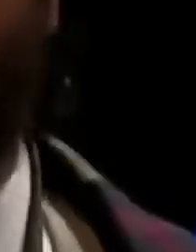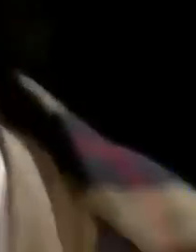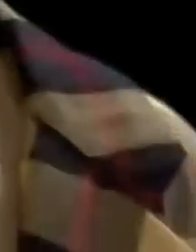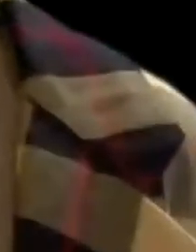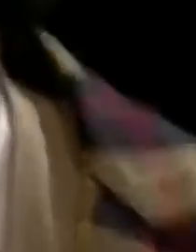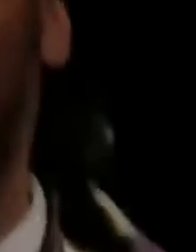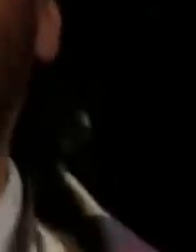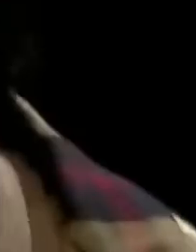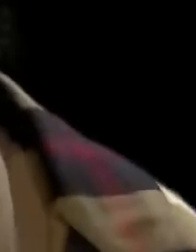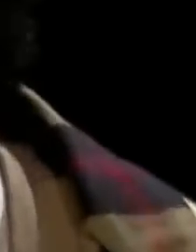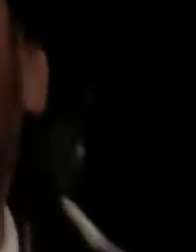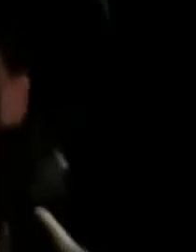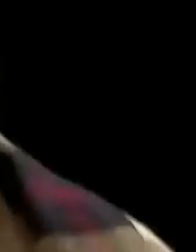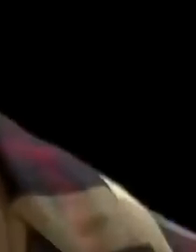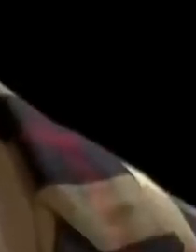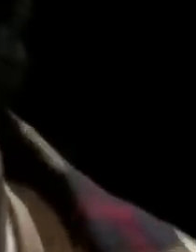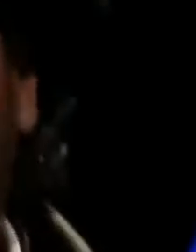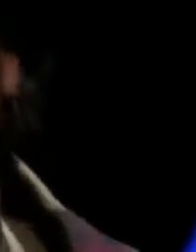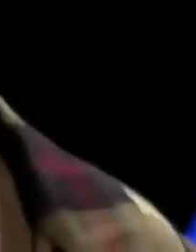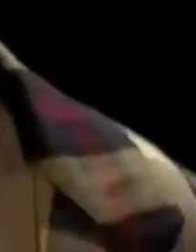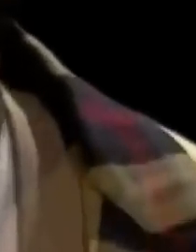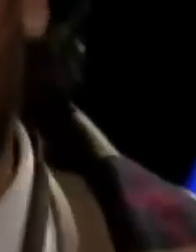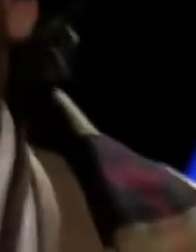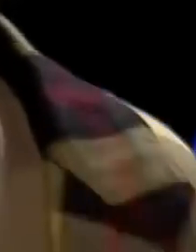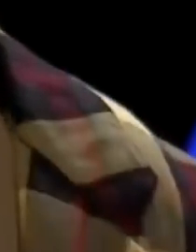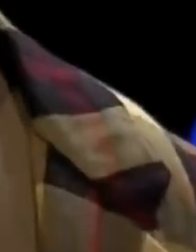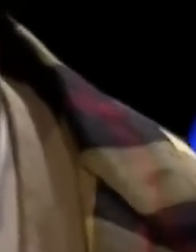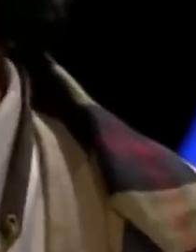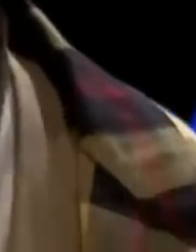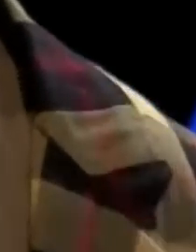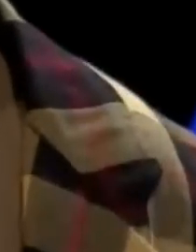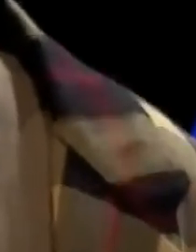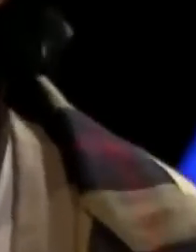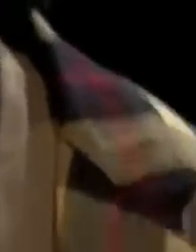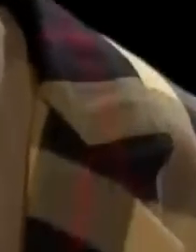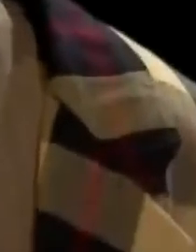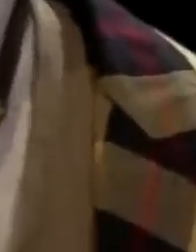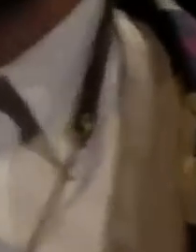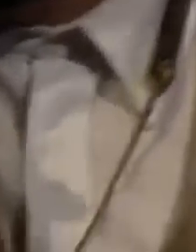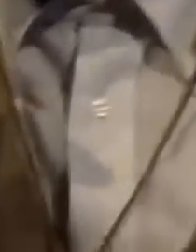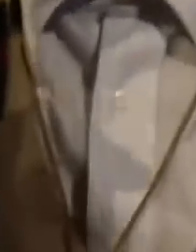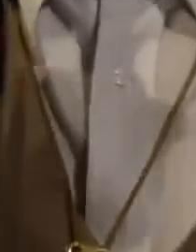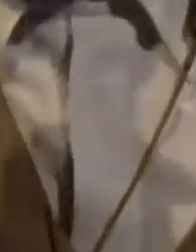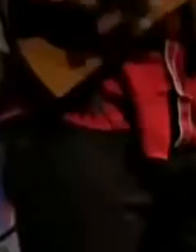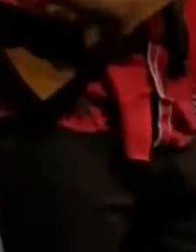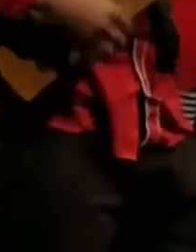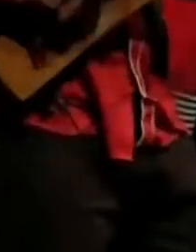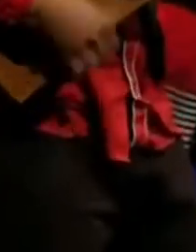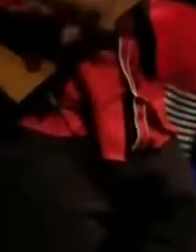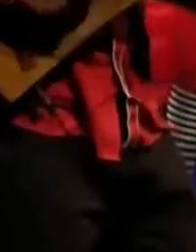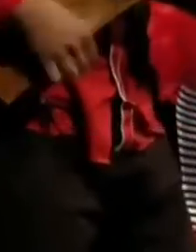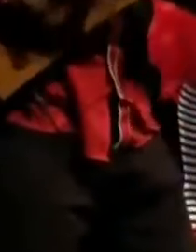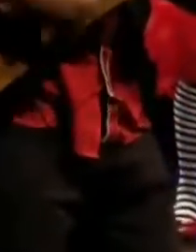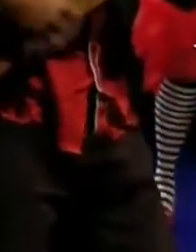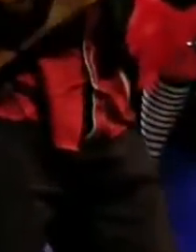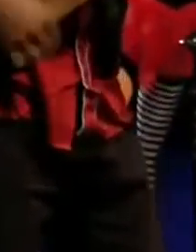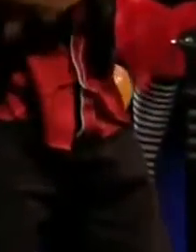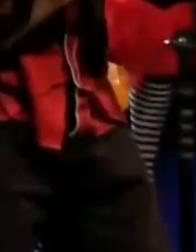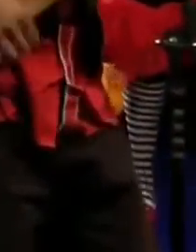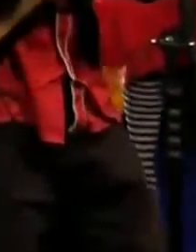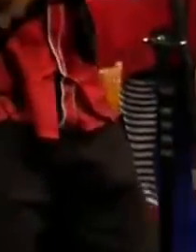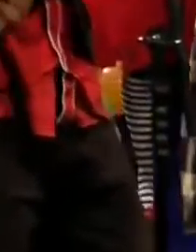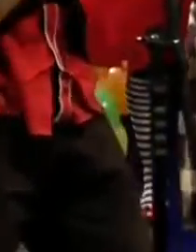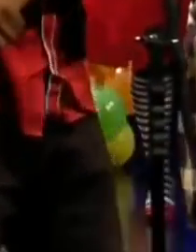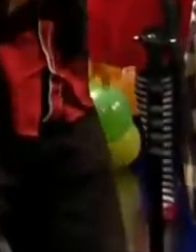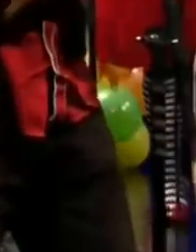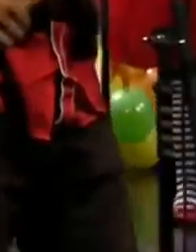Oh, oh, oh, quiero ver la luna contigo, oh, oh, oh,